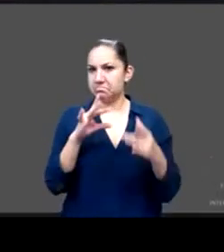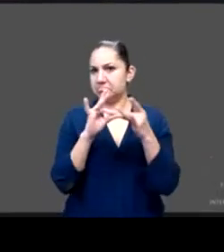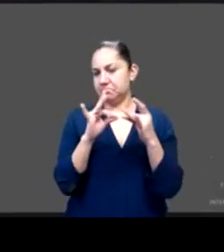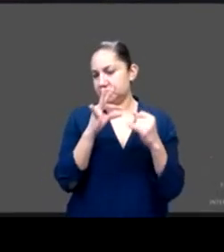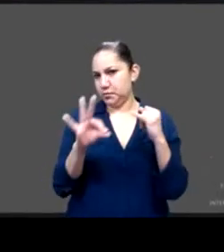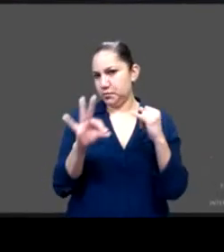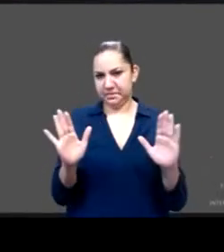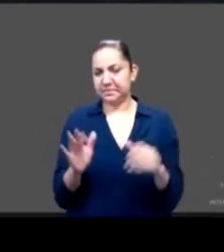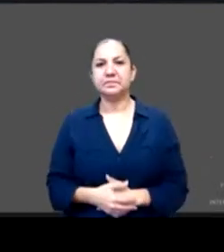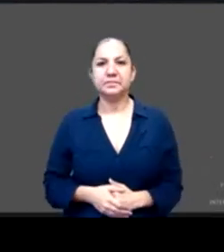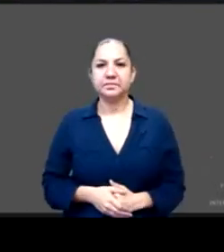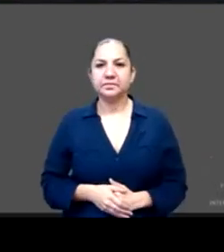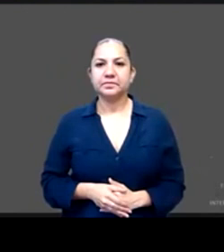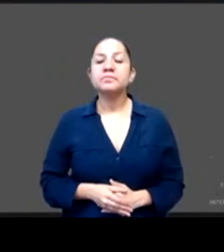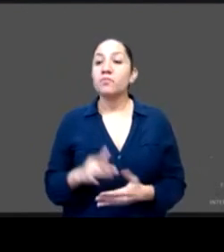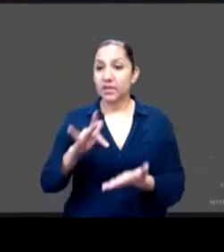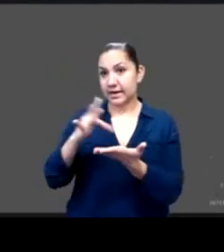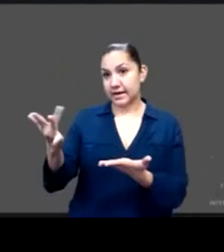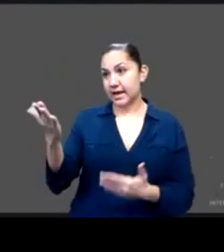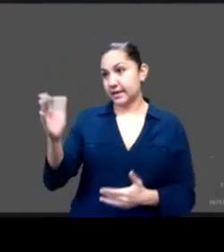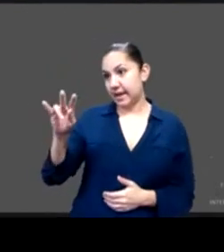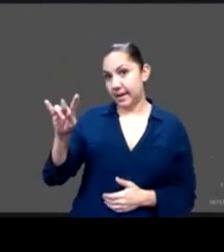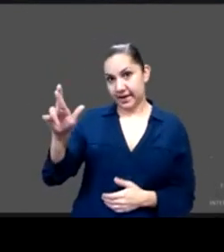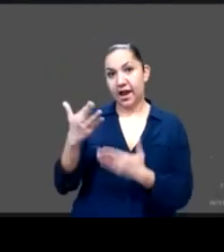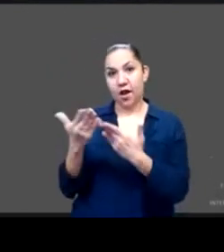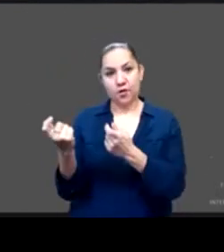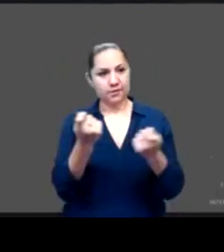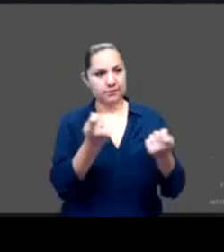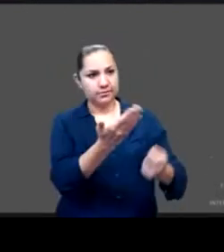Muchísimas gracias, Javier. Y bueno, iríamos con Carla. Por favor, Carla.